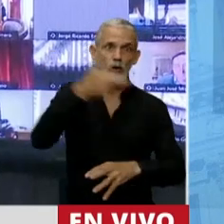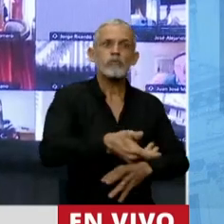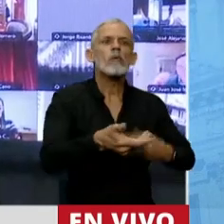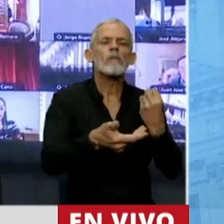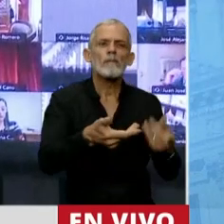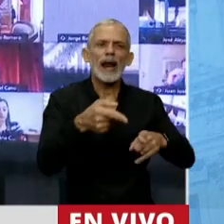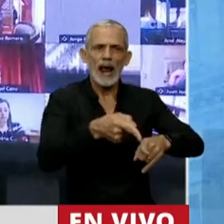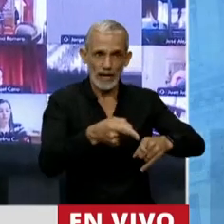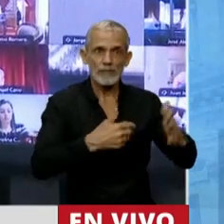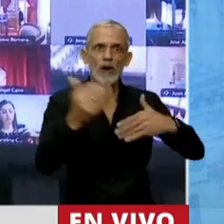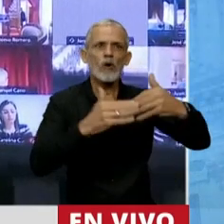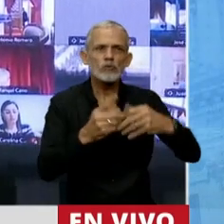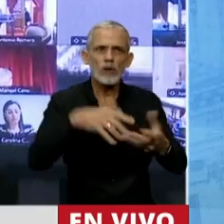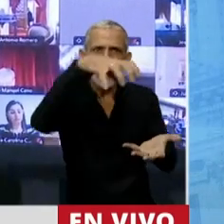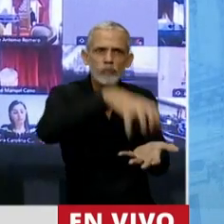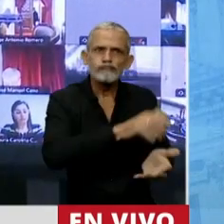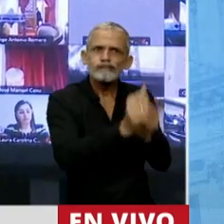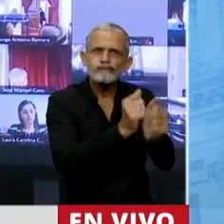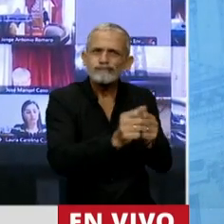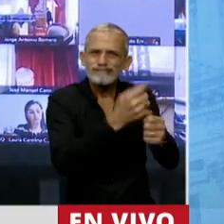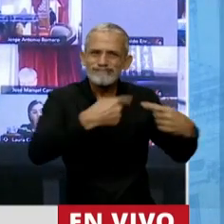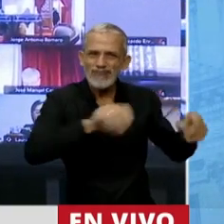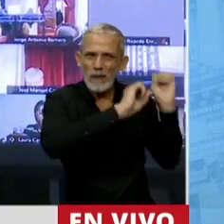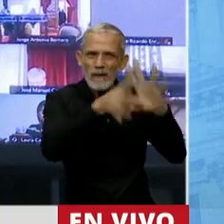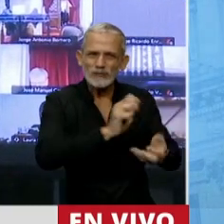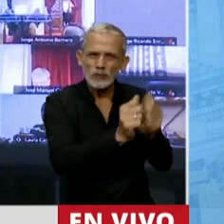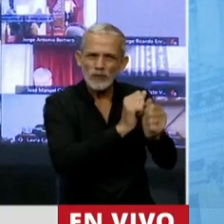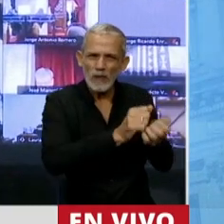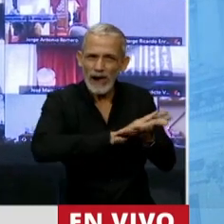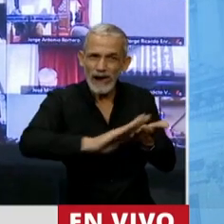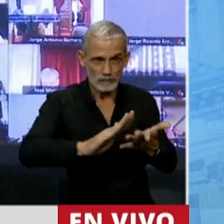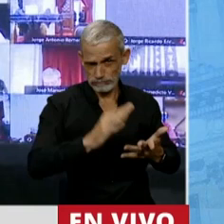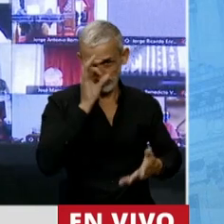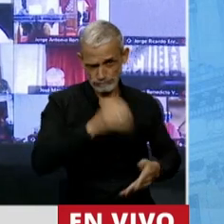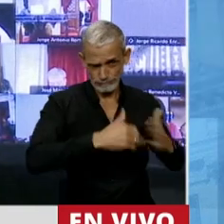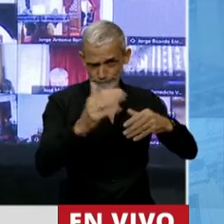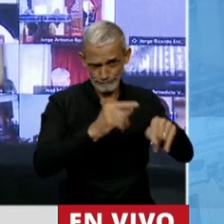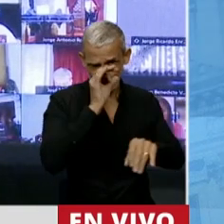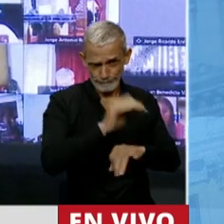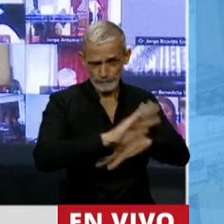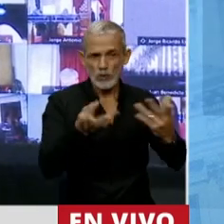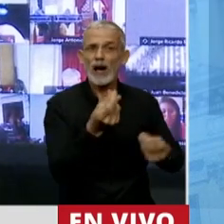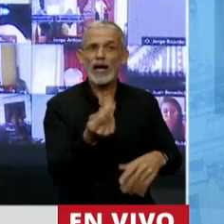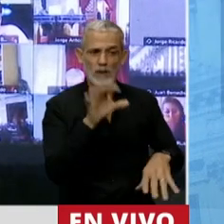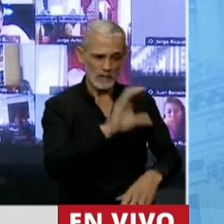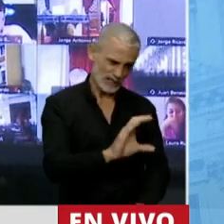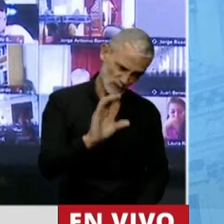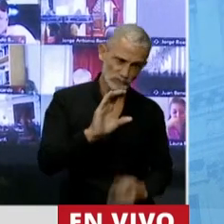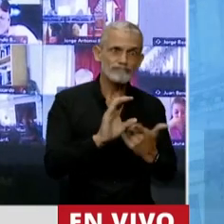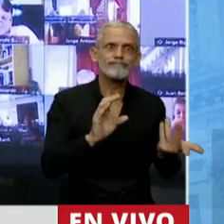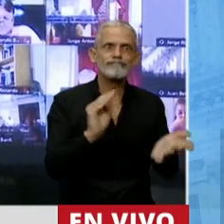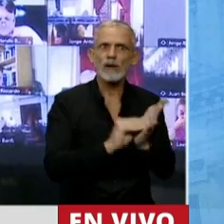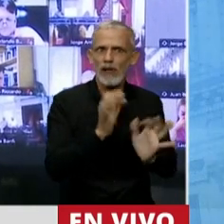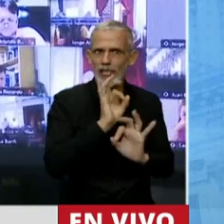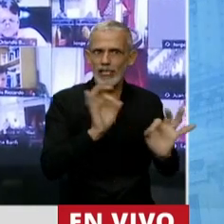ejecutar y construir la planta de tratamiento de basura. Nunca se realizó, los fondos no fueron rendidos,